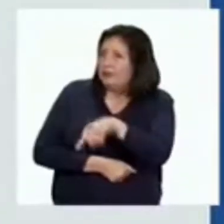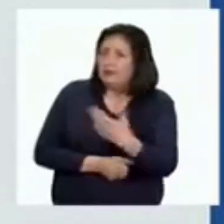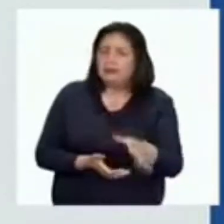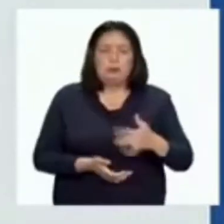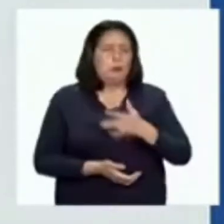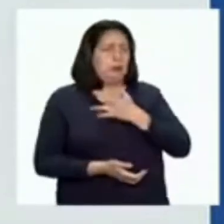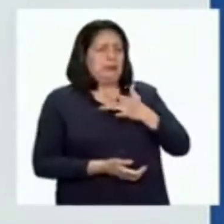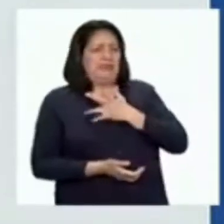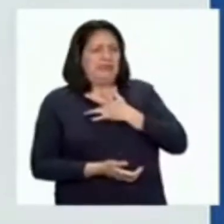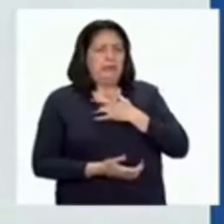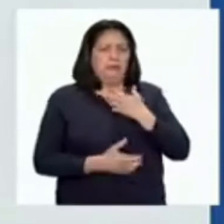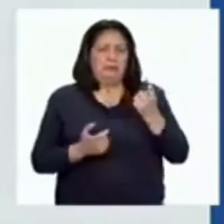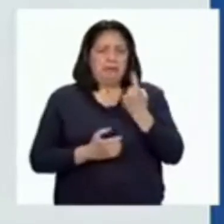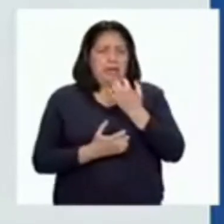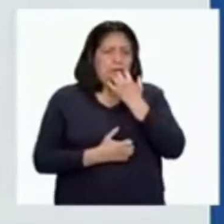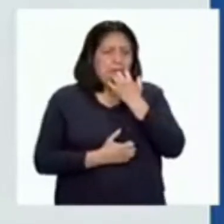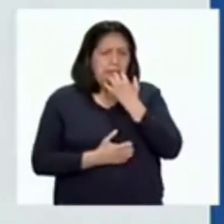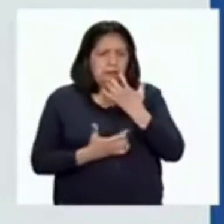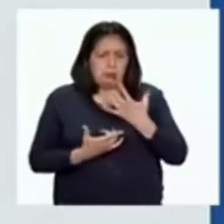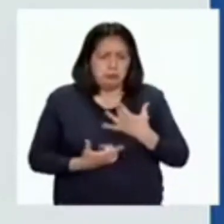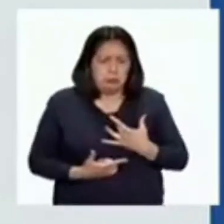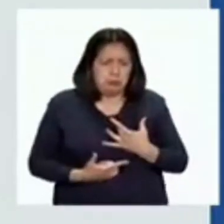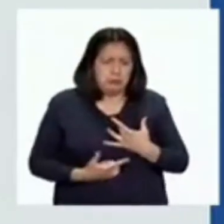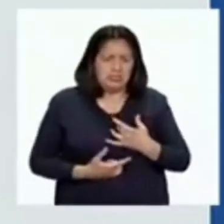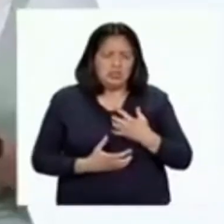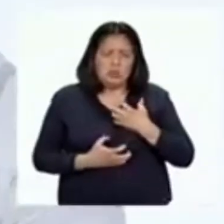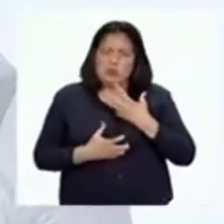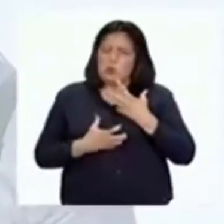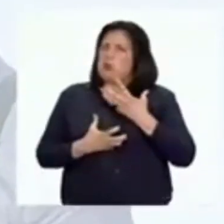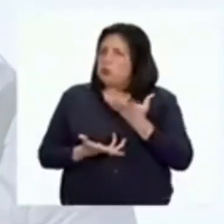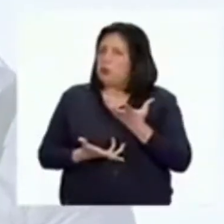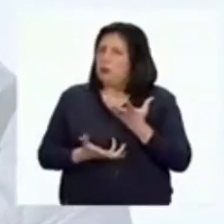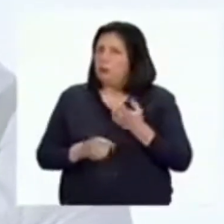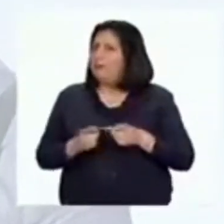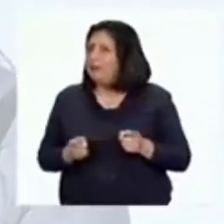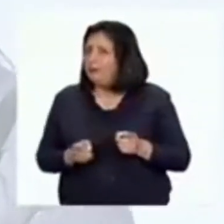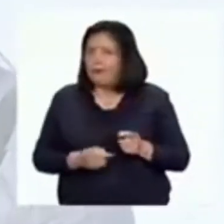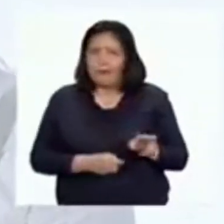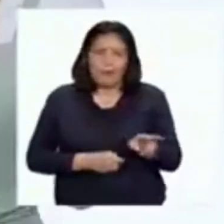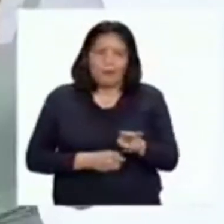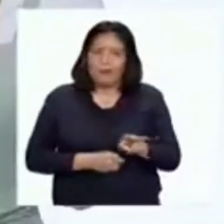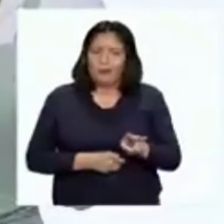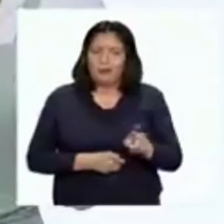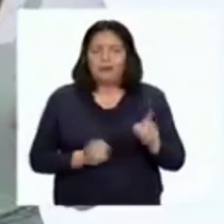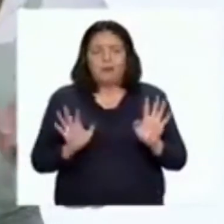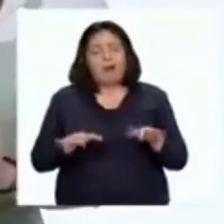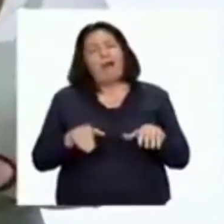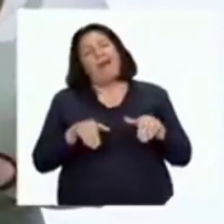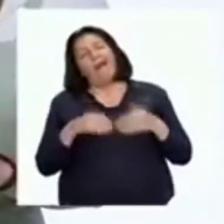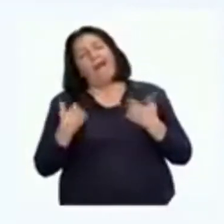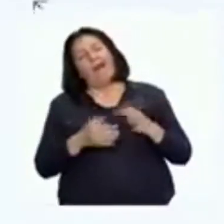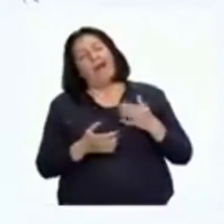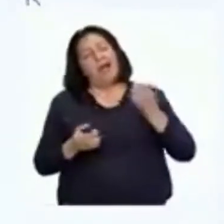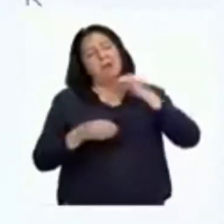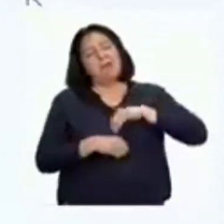sintieron fueron miedo, tristeza y enojo. Sin embargo, ellos no se quedaron solo con esas